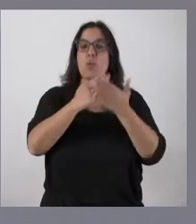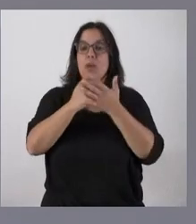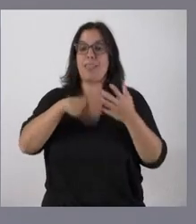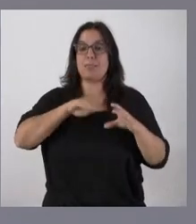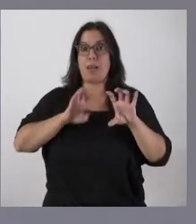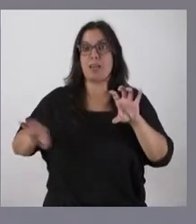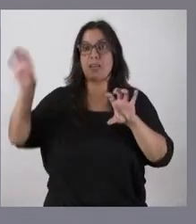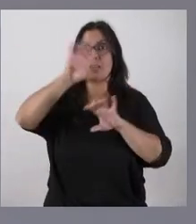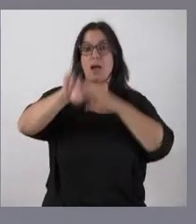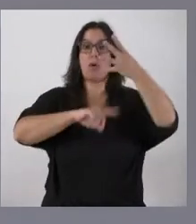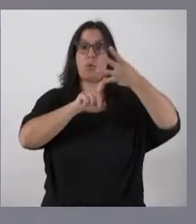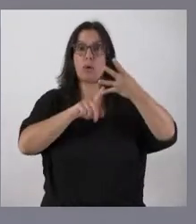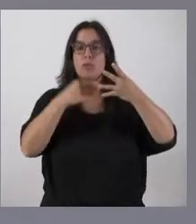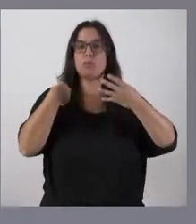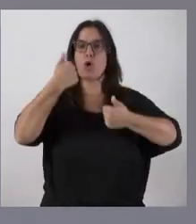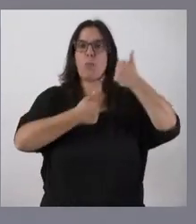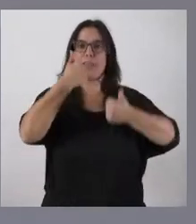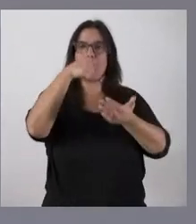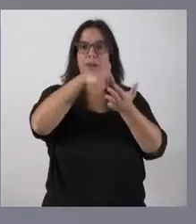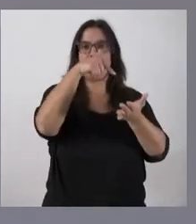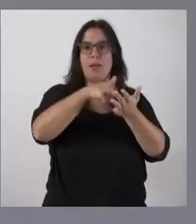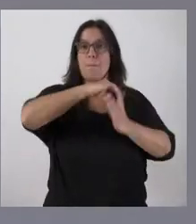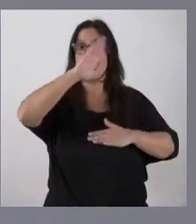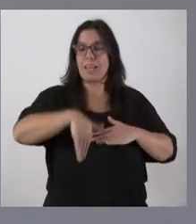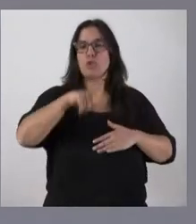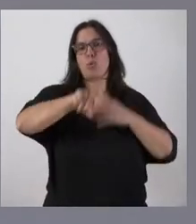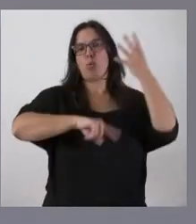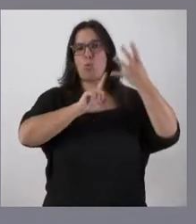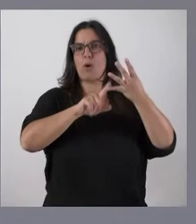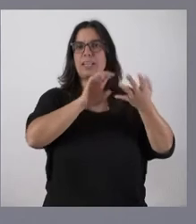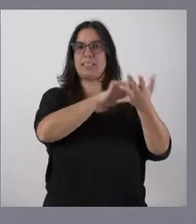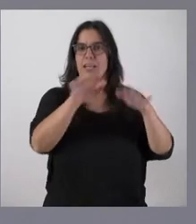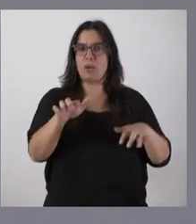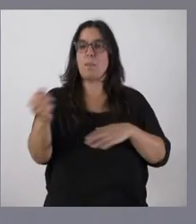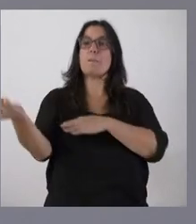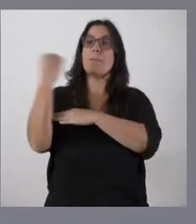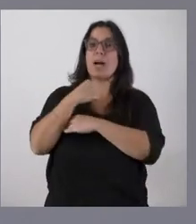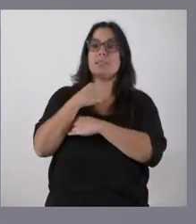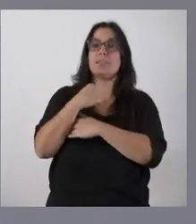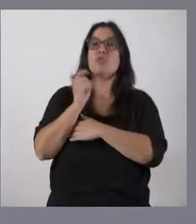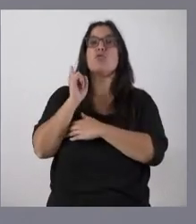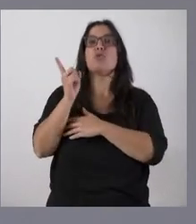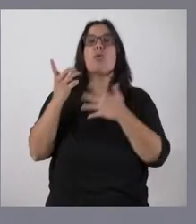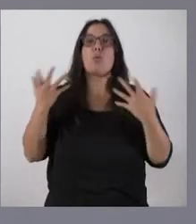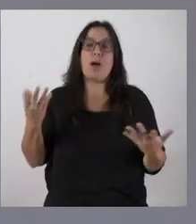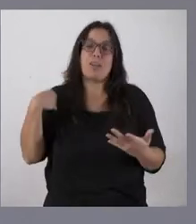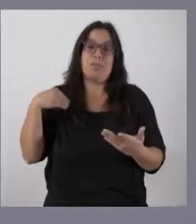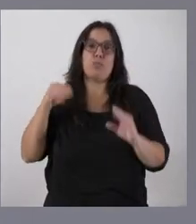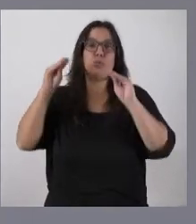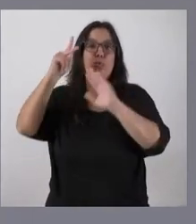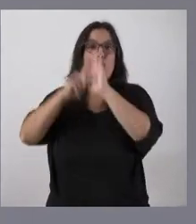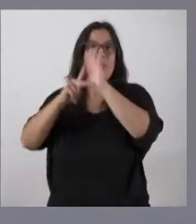en nivel de competitividad fiscal, la cuarta con los impuestos más bajos, solo superada por aquellas que tienen un régimen